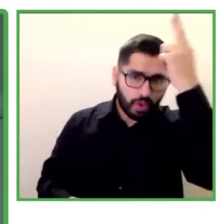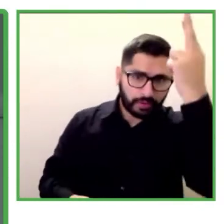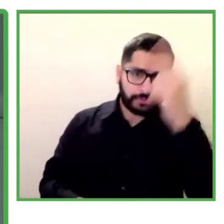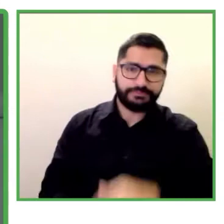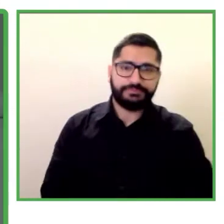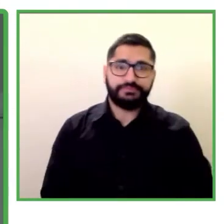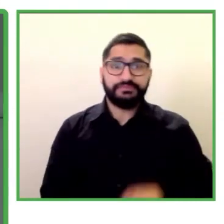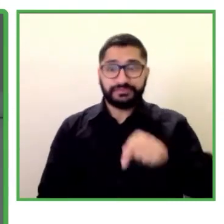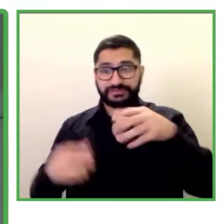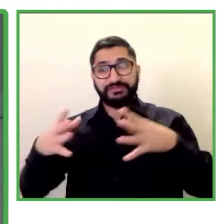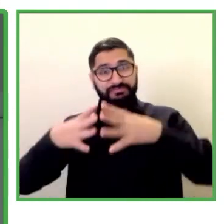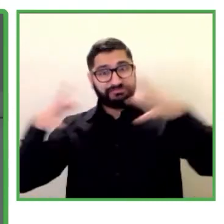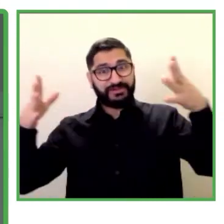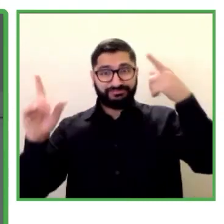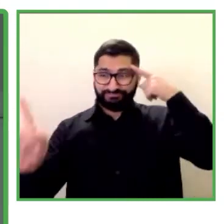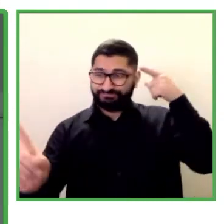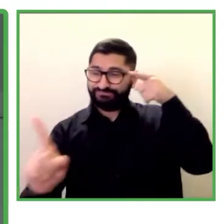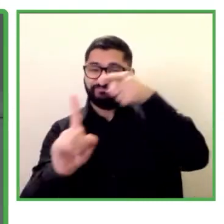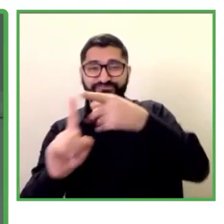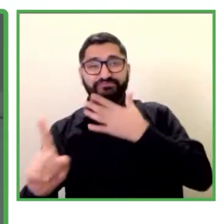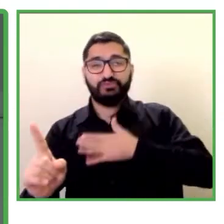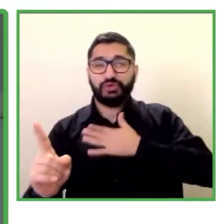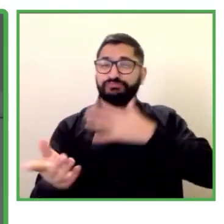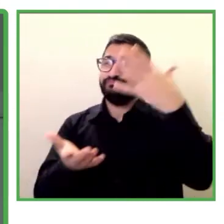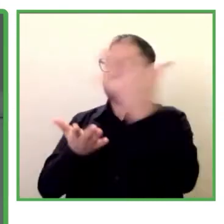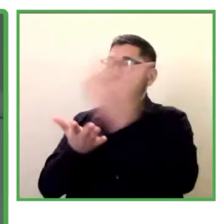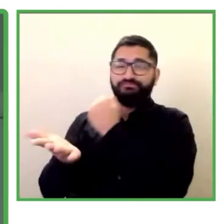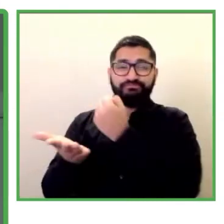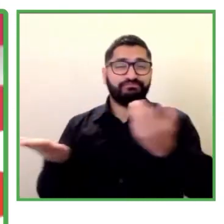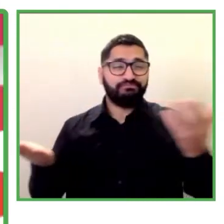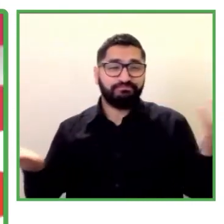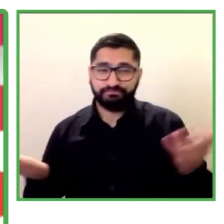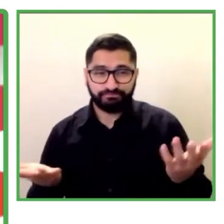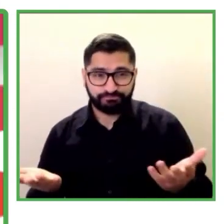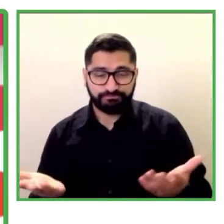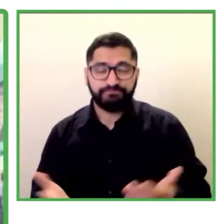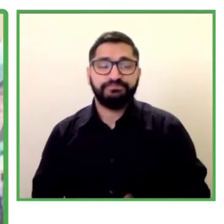metas que están proponiendo.